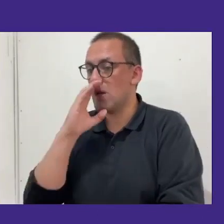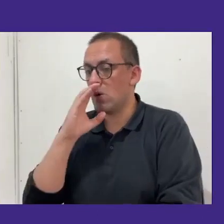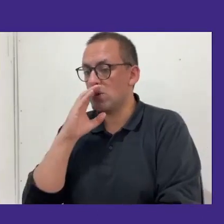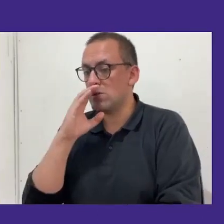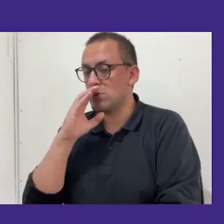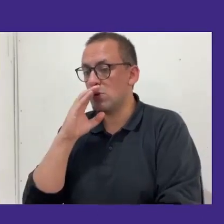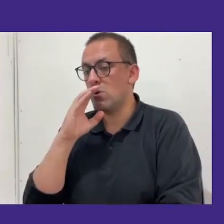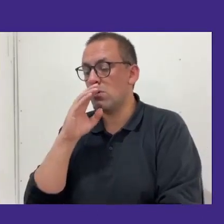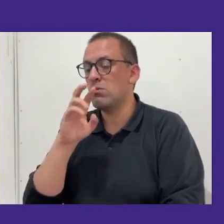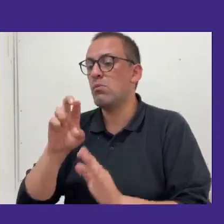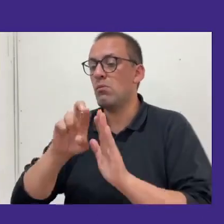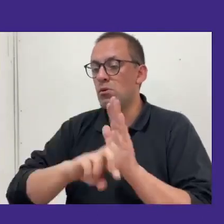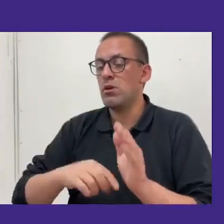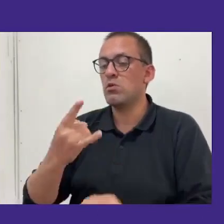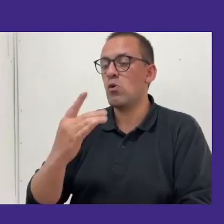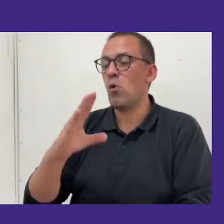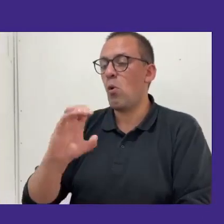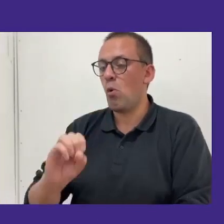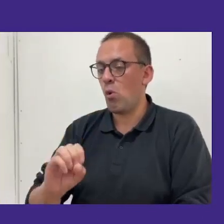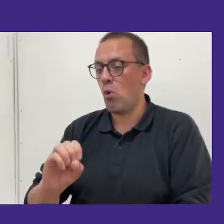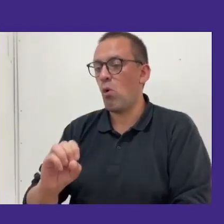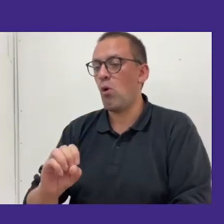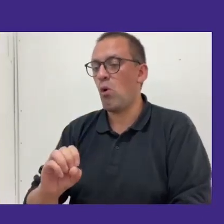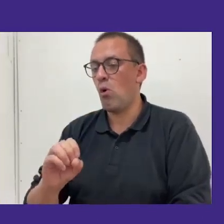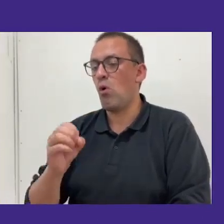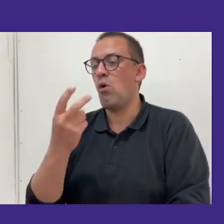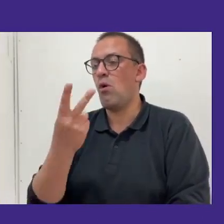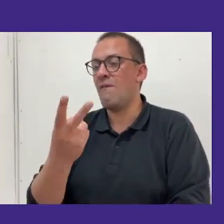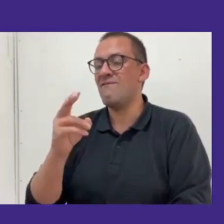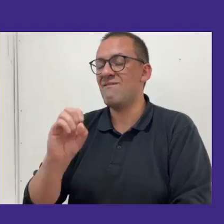enmarcado en el proyecto UCO 2095.